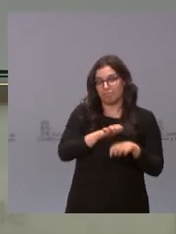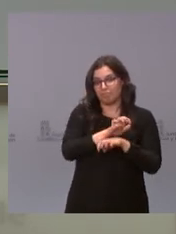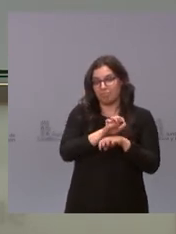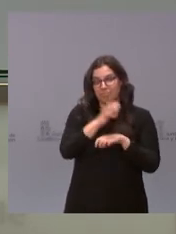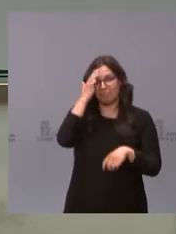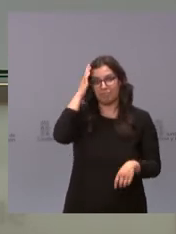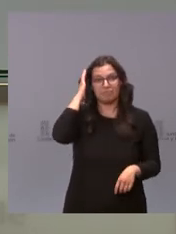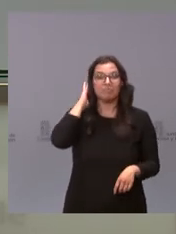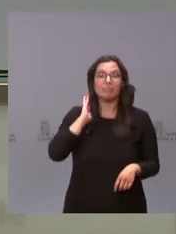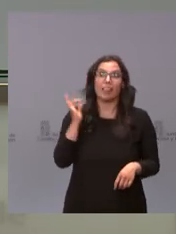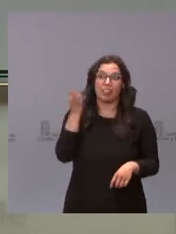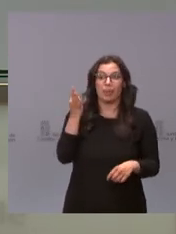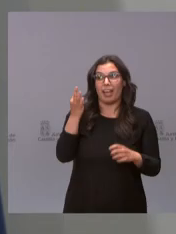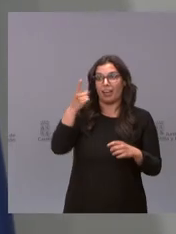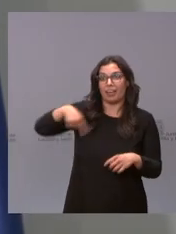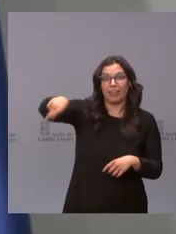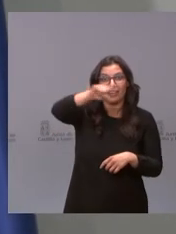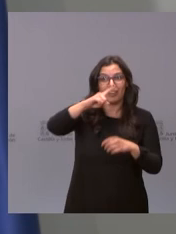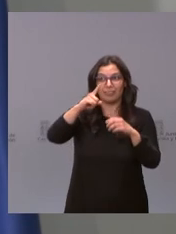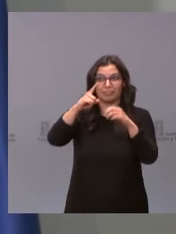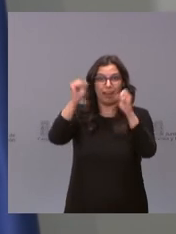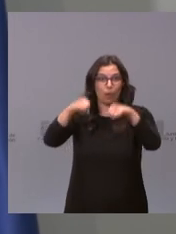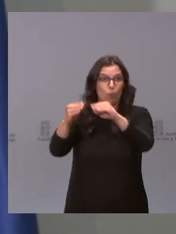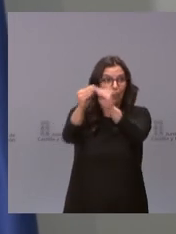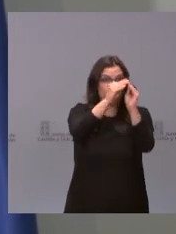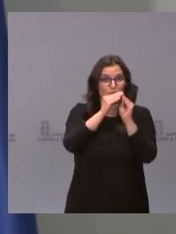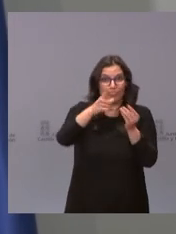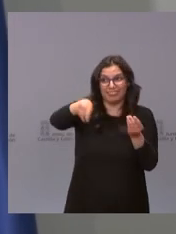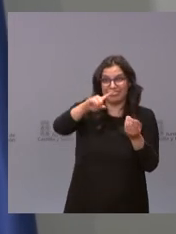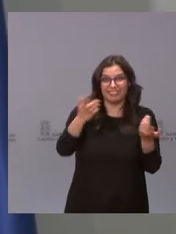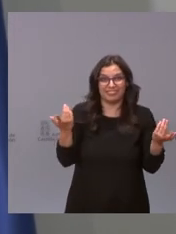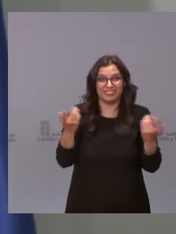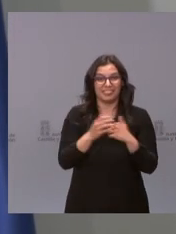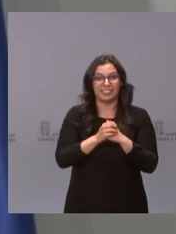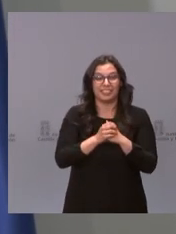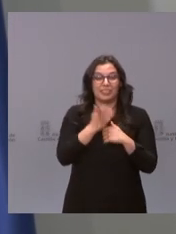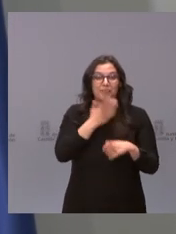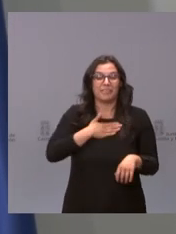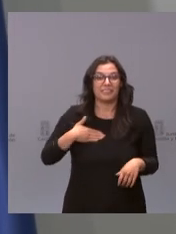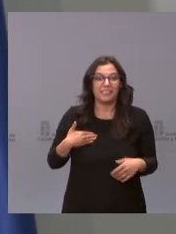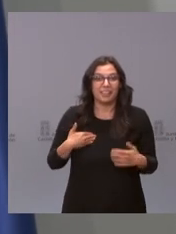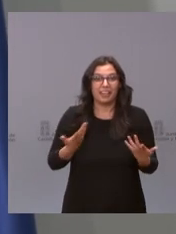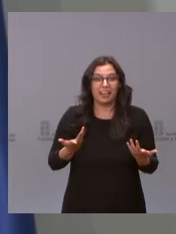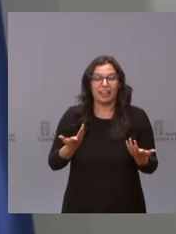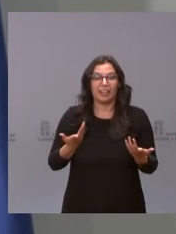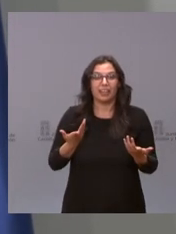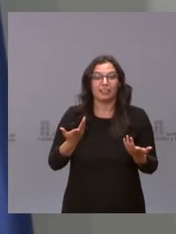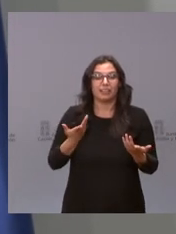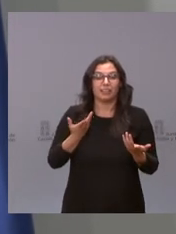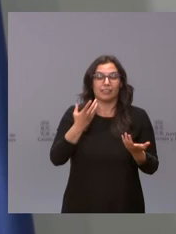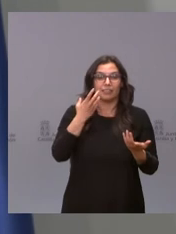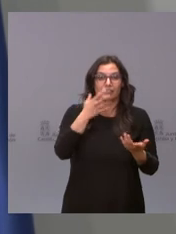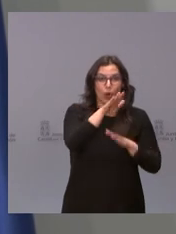deberíamos de ponerse acuerdo es decir que deberían de ponerse de acuerdo si quieren centros de vacunación masiva